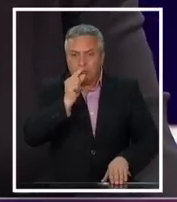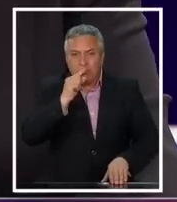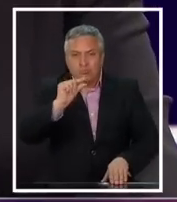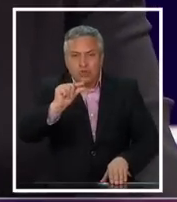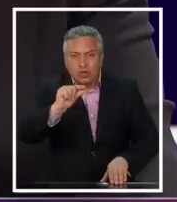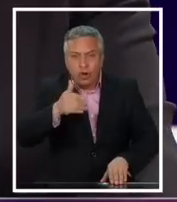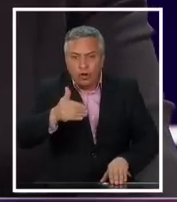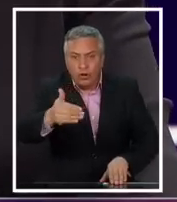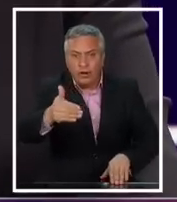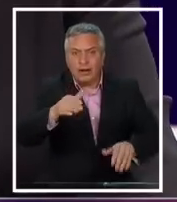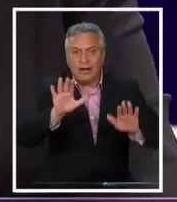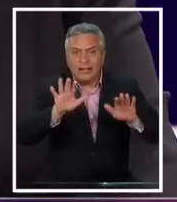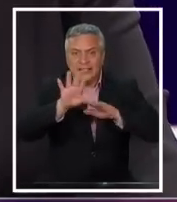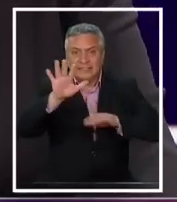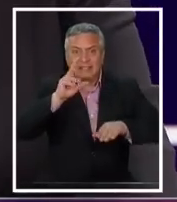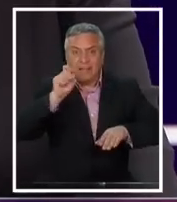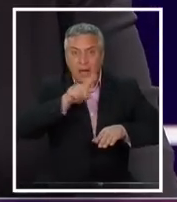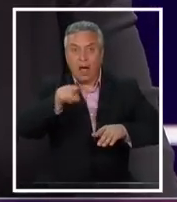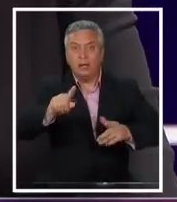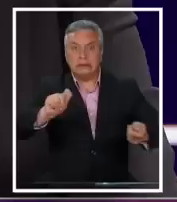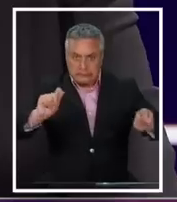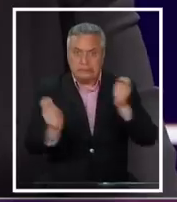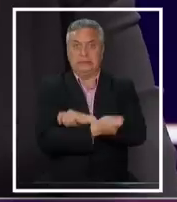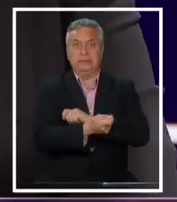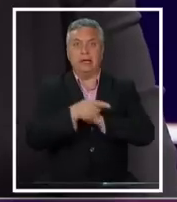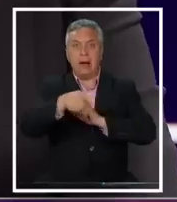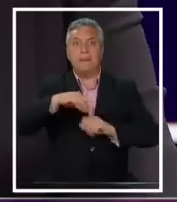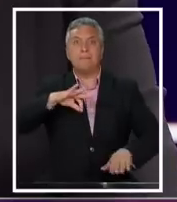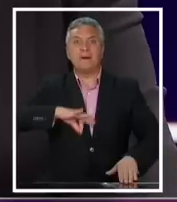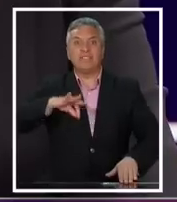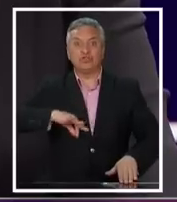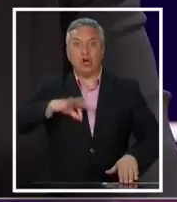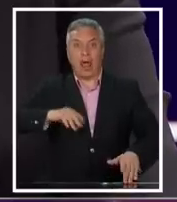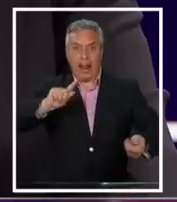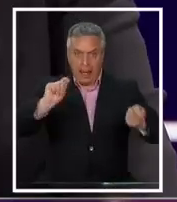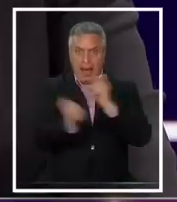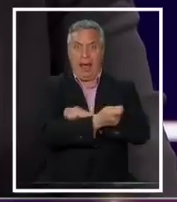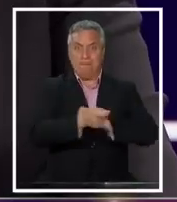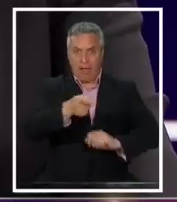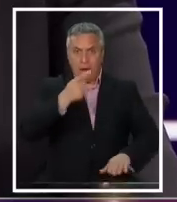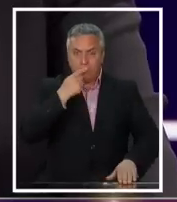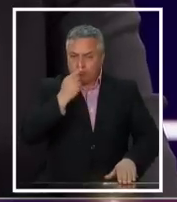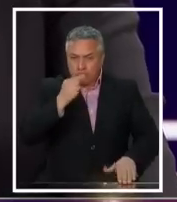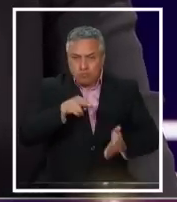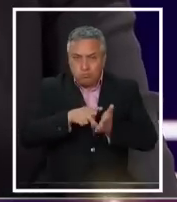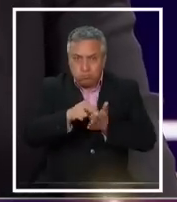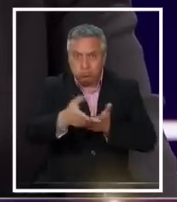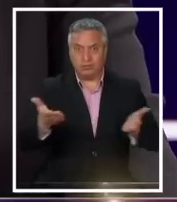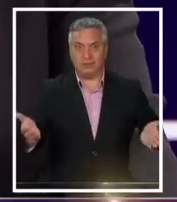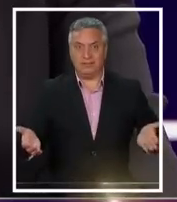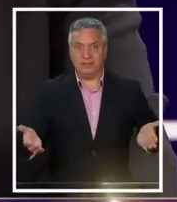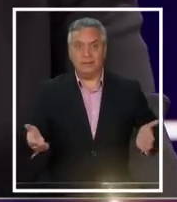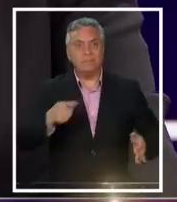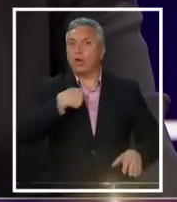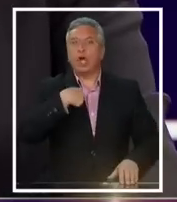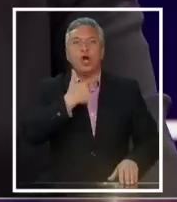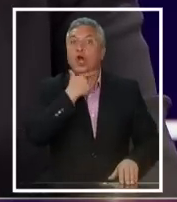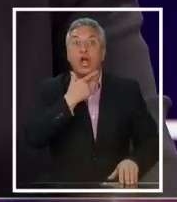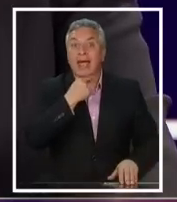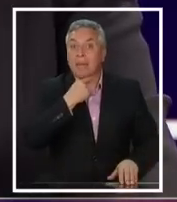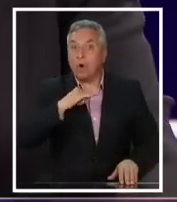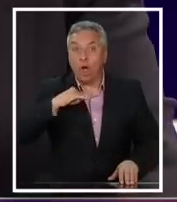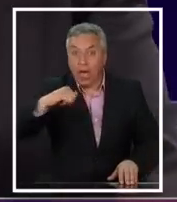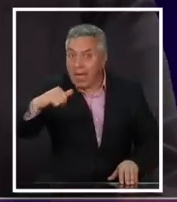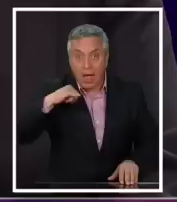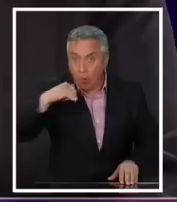20 días de impulsar un proyecto de reforma previsional del gobierno. Entonces, no está por una nueva constitución? ¿Está solo por queremos lo mismo porque